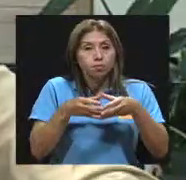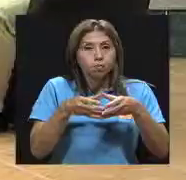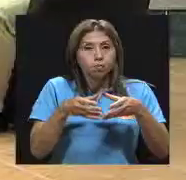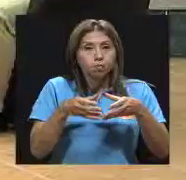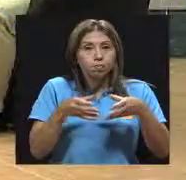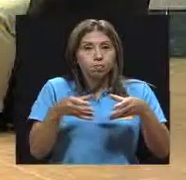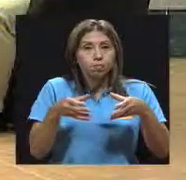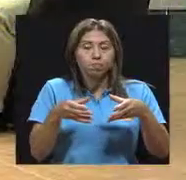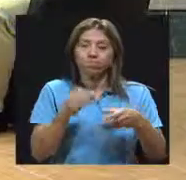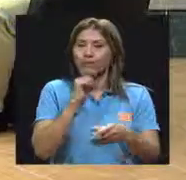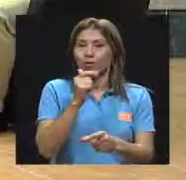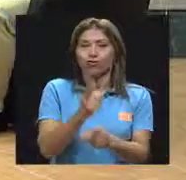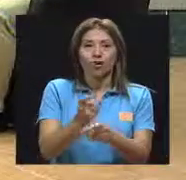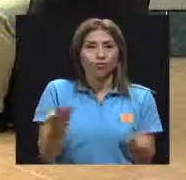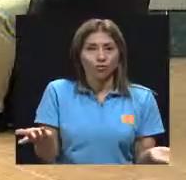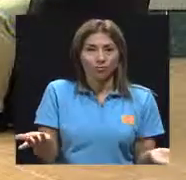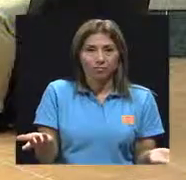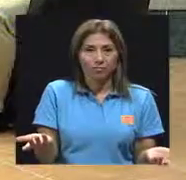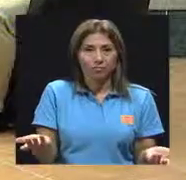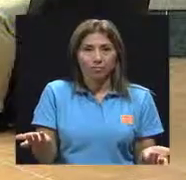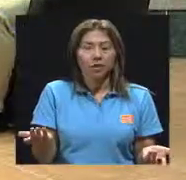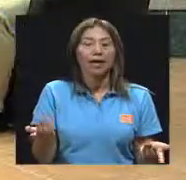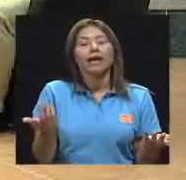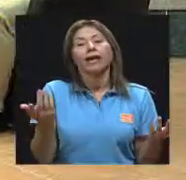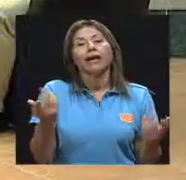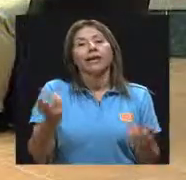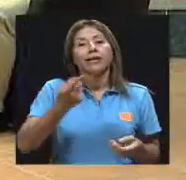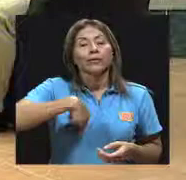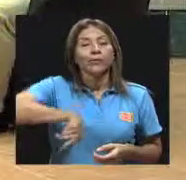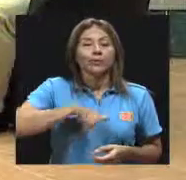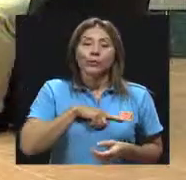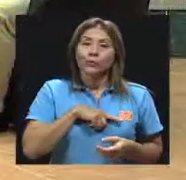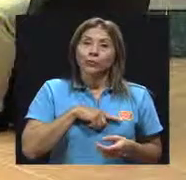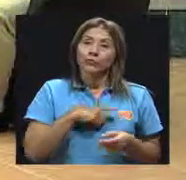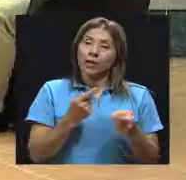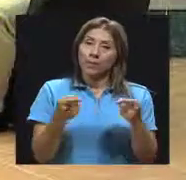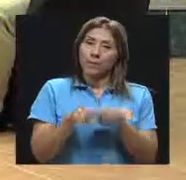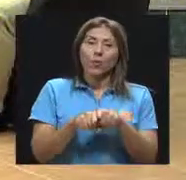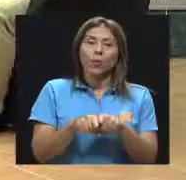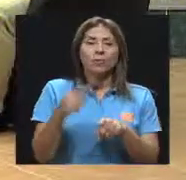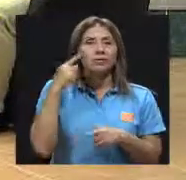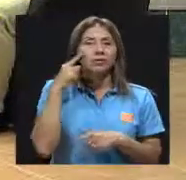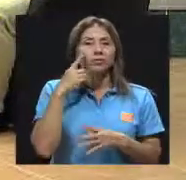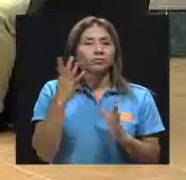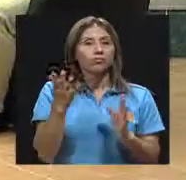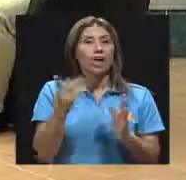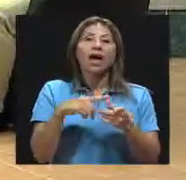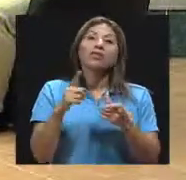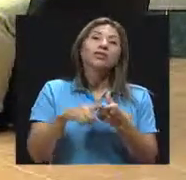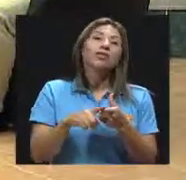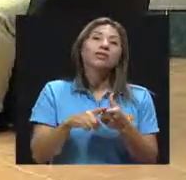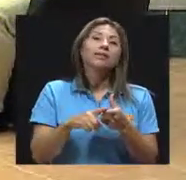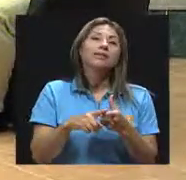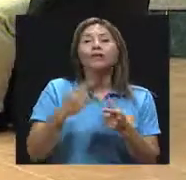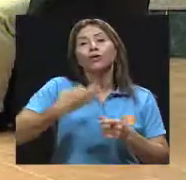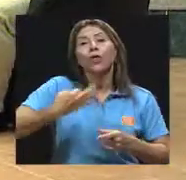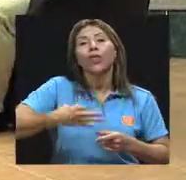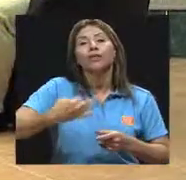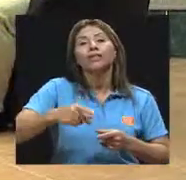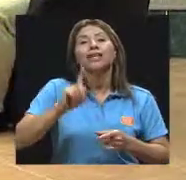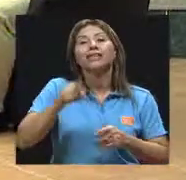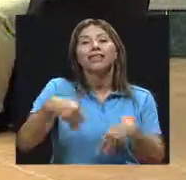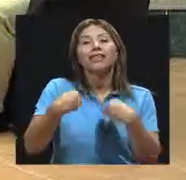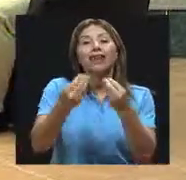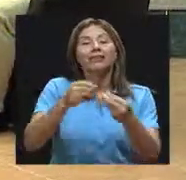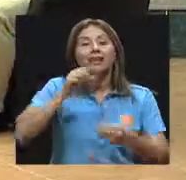incorrecto. No somos tampoco de la tendencia de póngale entonces palitos de zanahoria todos los días.